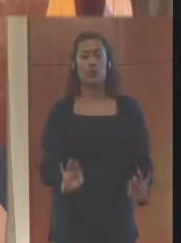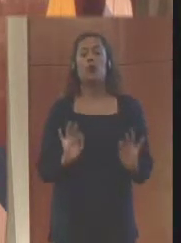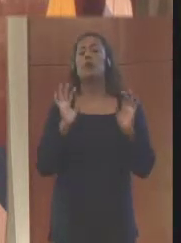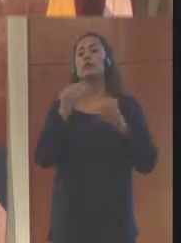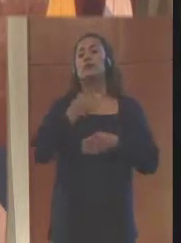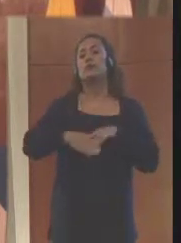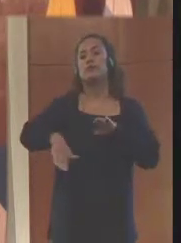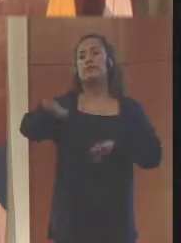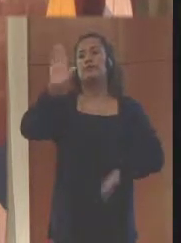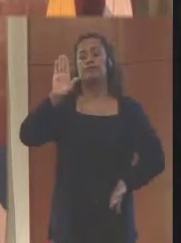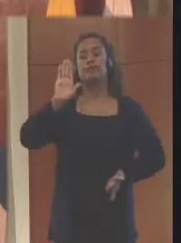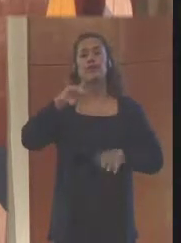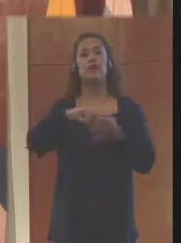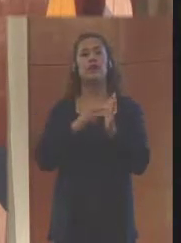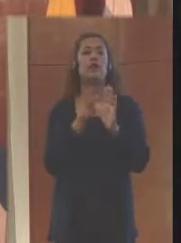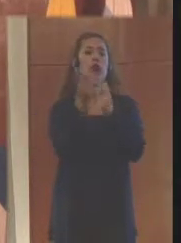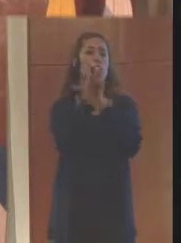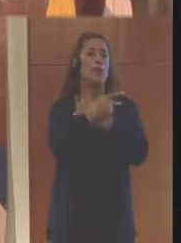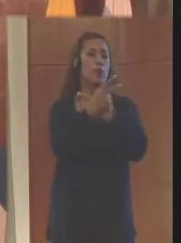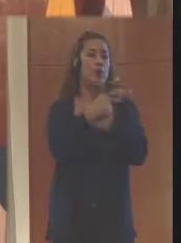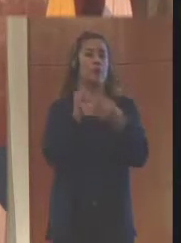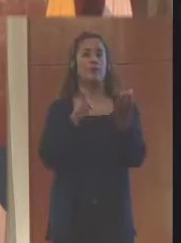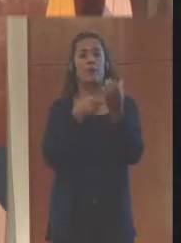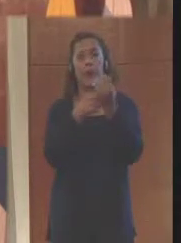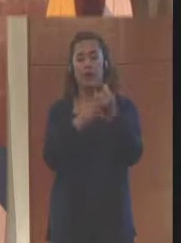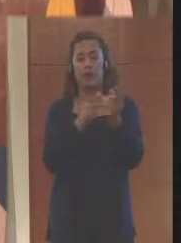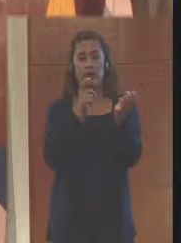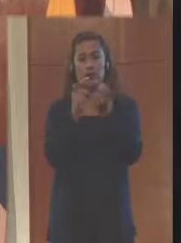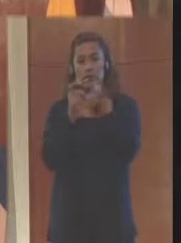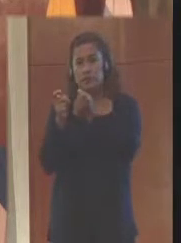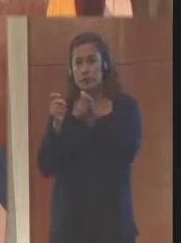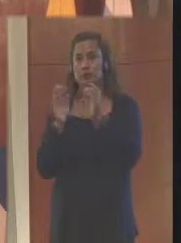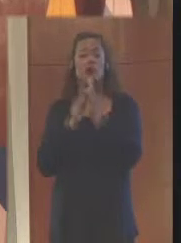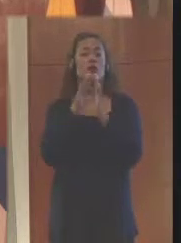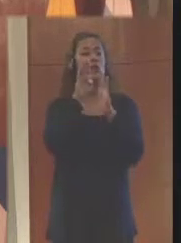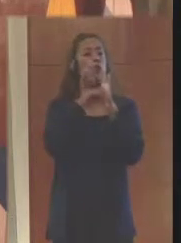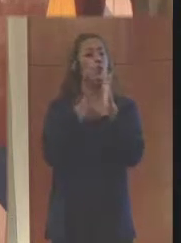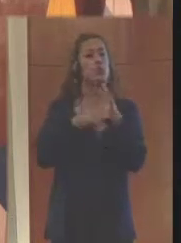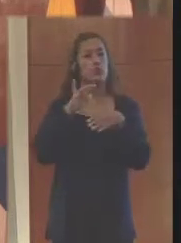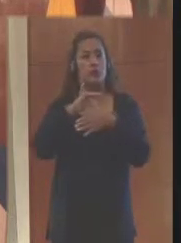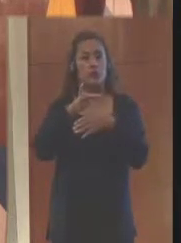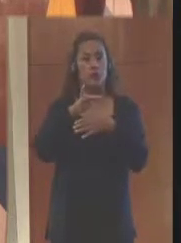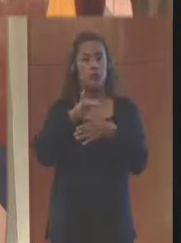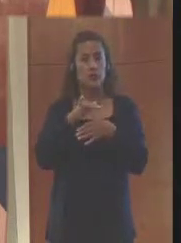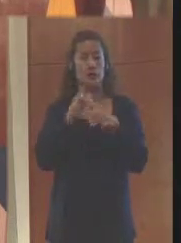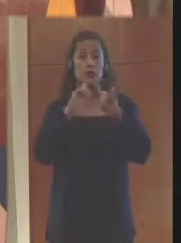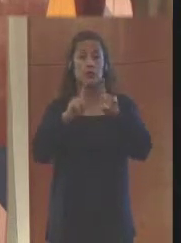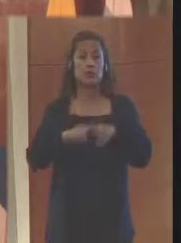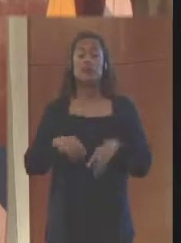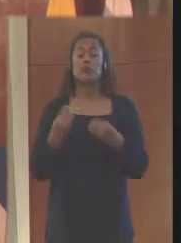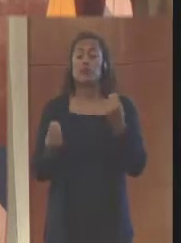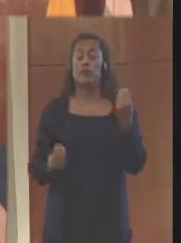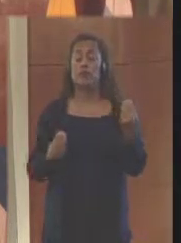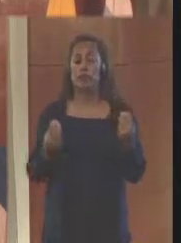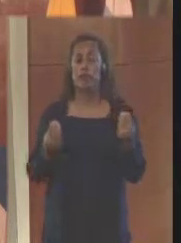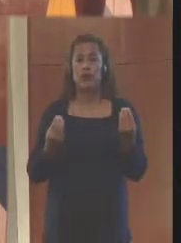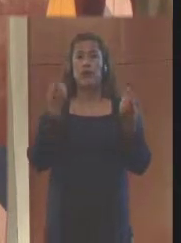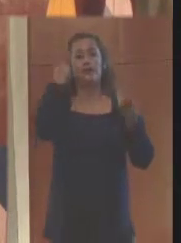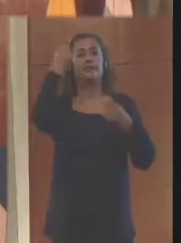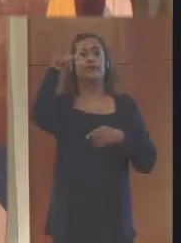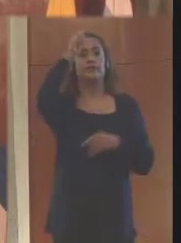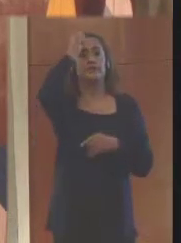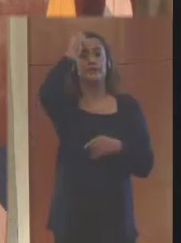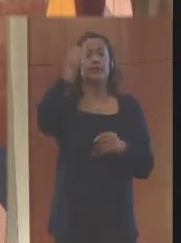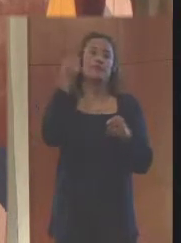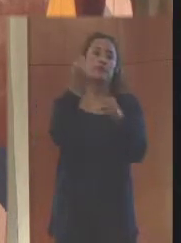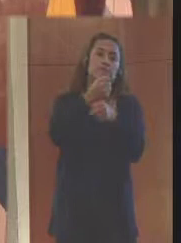grande en el tema de la prevención, en el buen uso de los recursos, en la prevención de accidentalidad. Y tiene el gran reto de hacer intervención